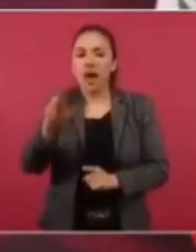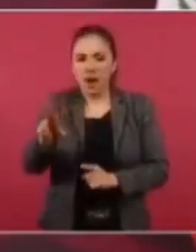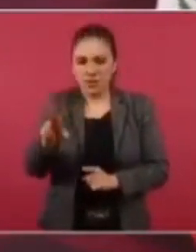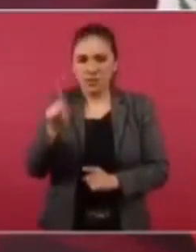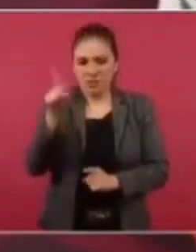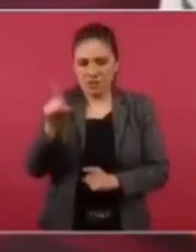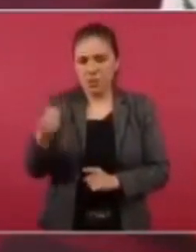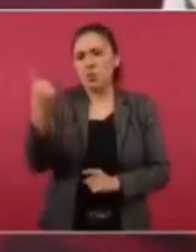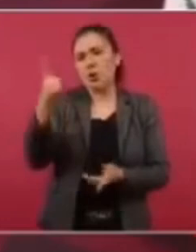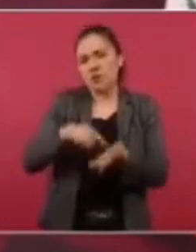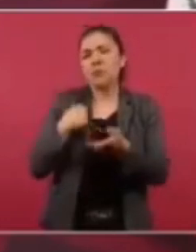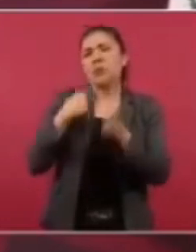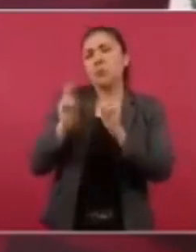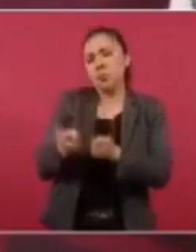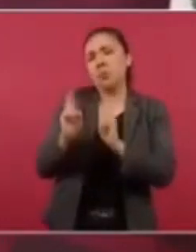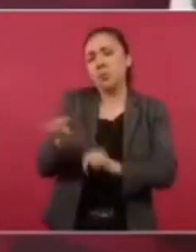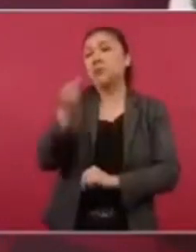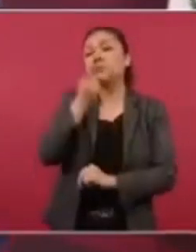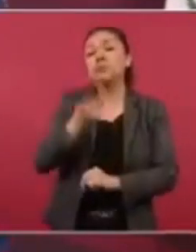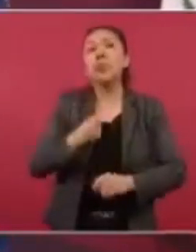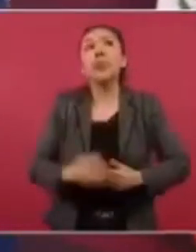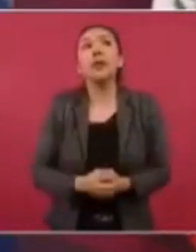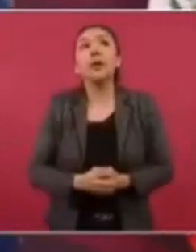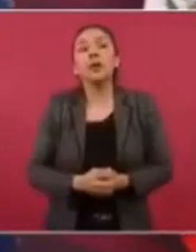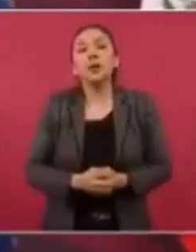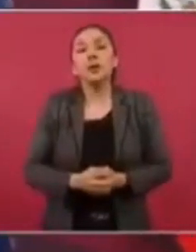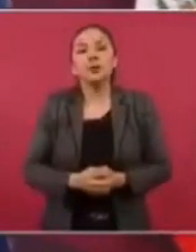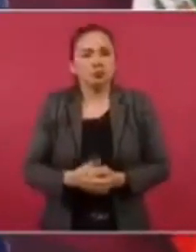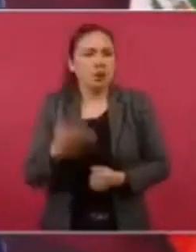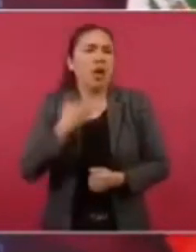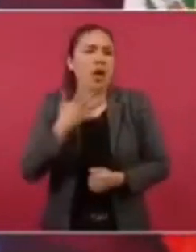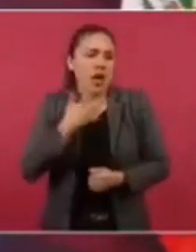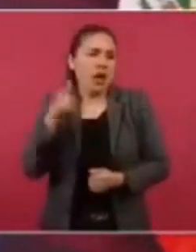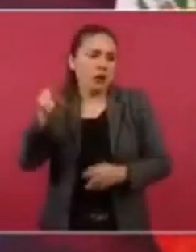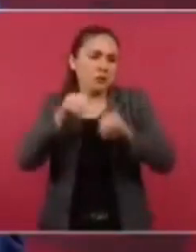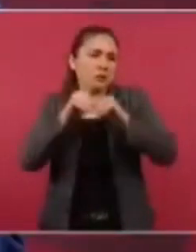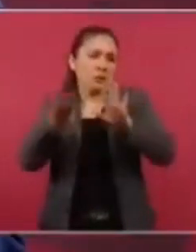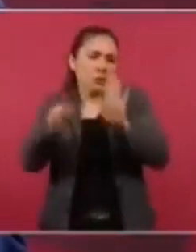que en una ocasión, por ahí debe estar la nota,